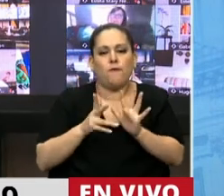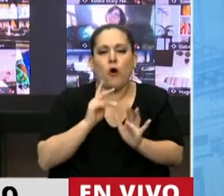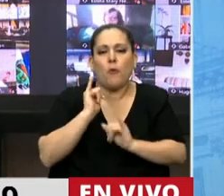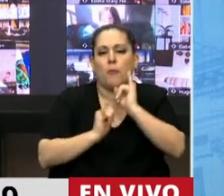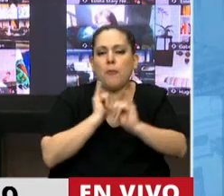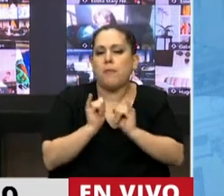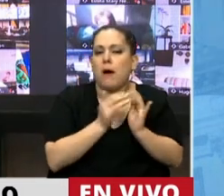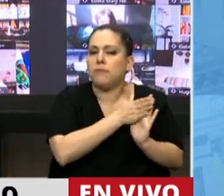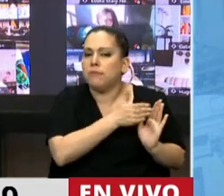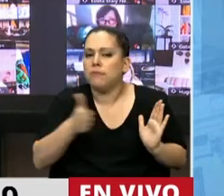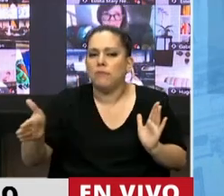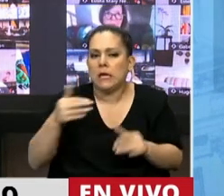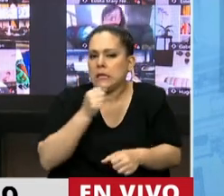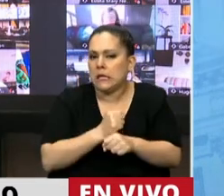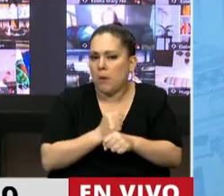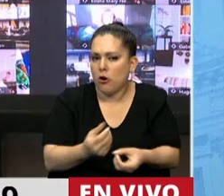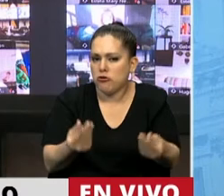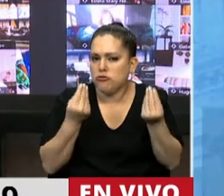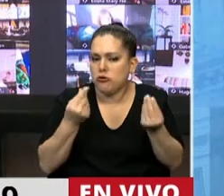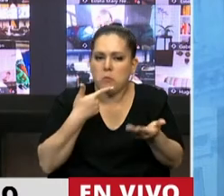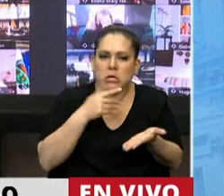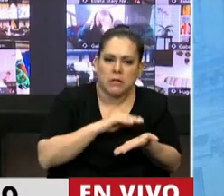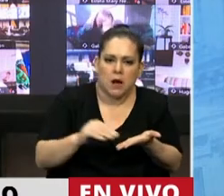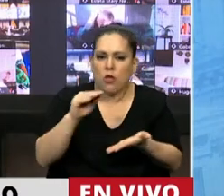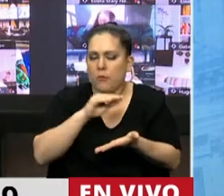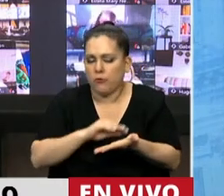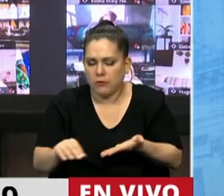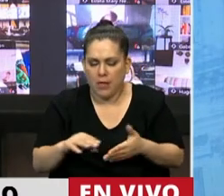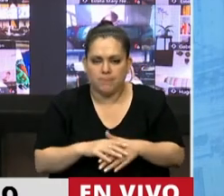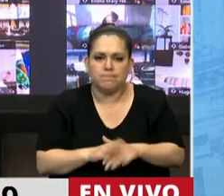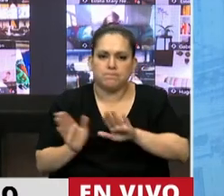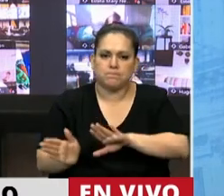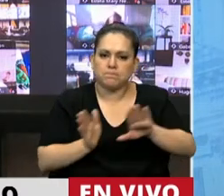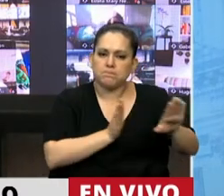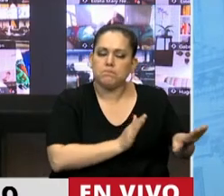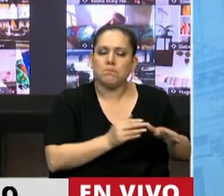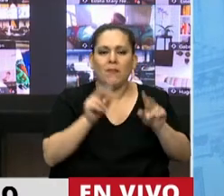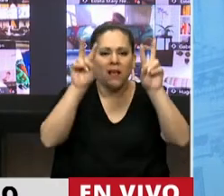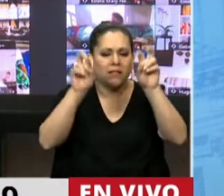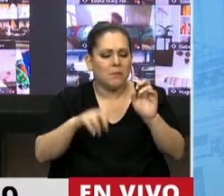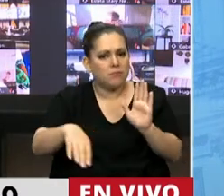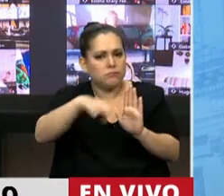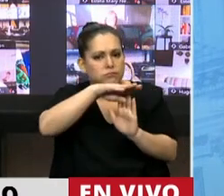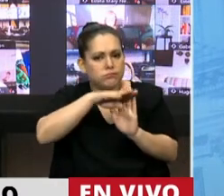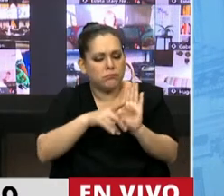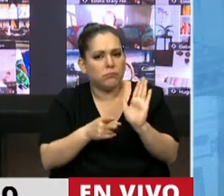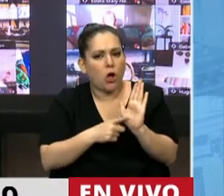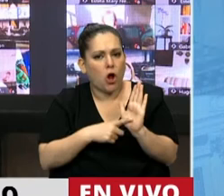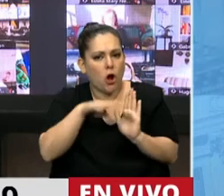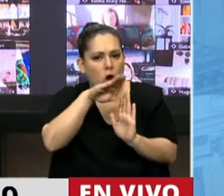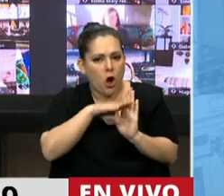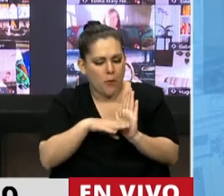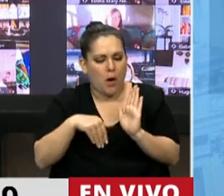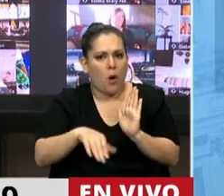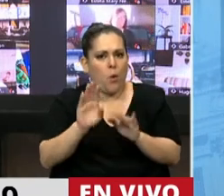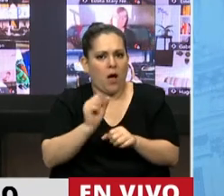diputados. Ahora, en lo que hace estrictamente, señor presidente, la estructura de la norma que viene para ser aprobada